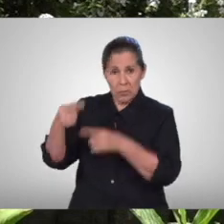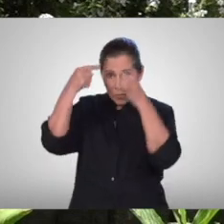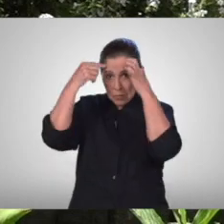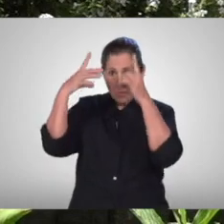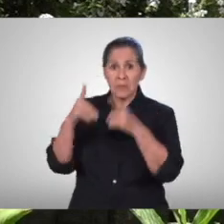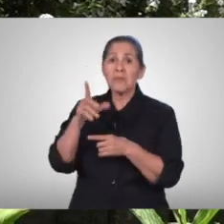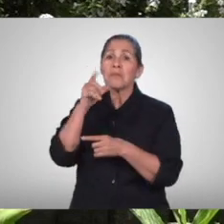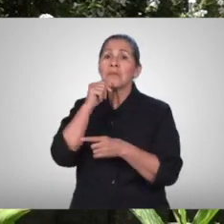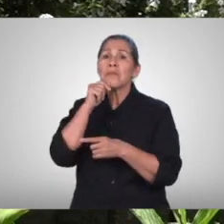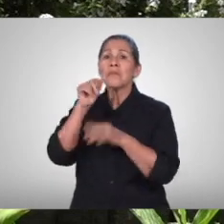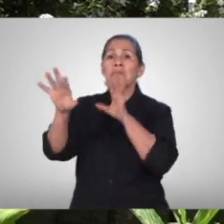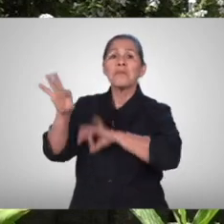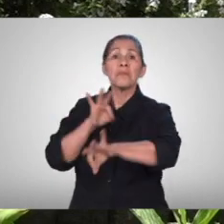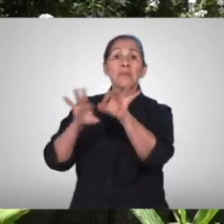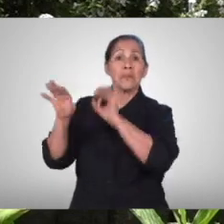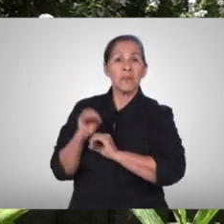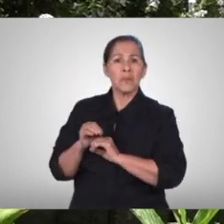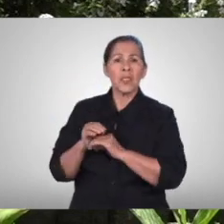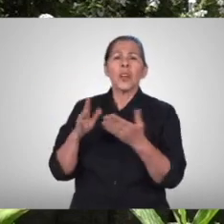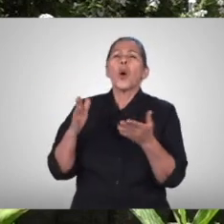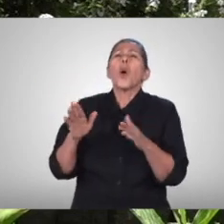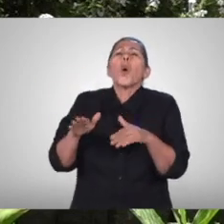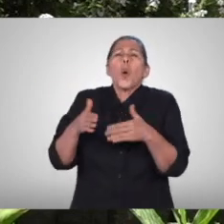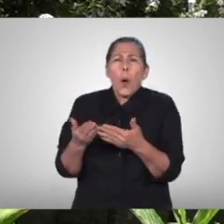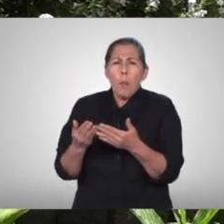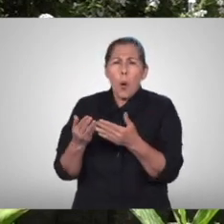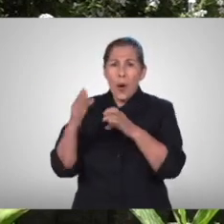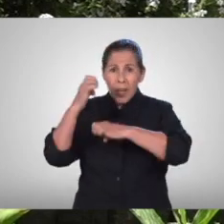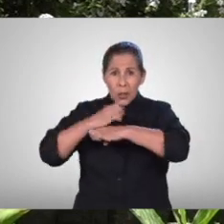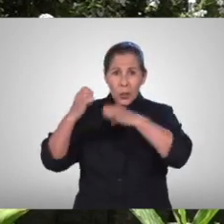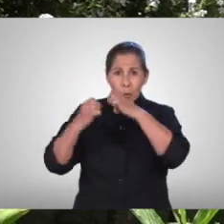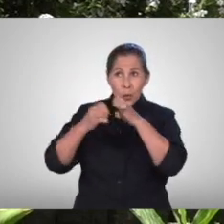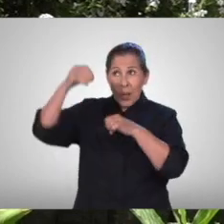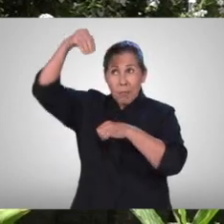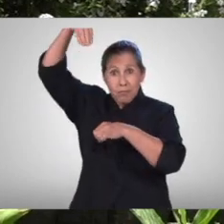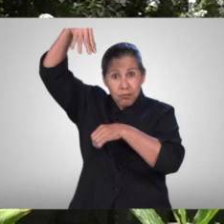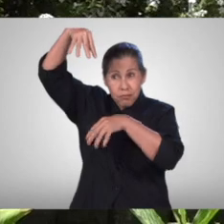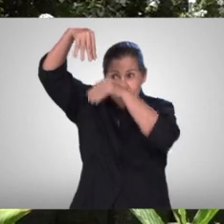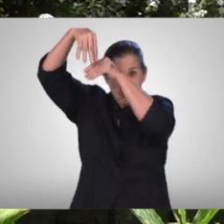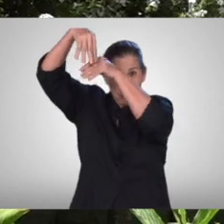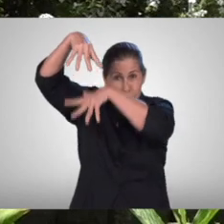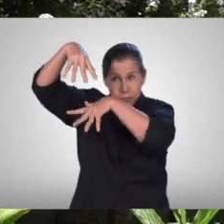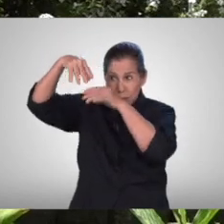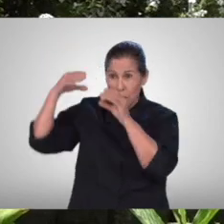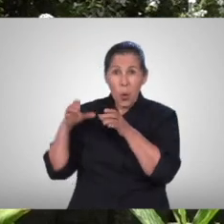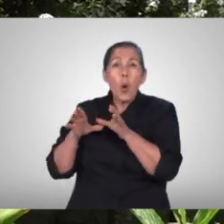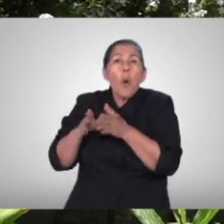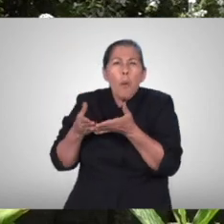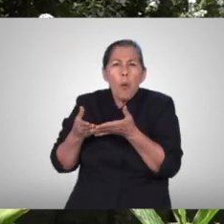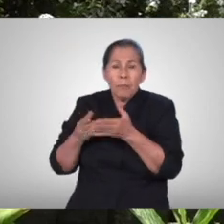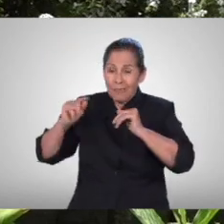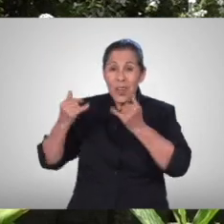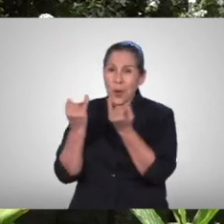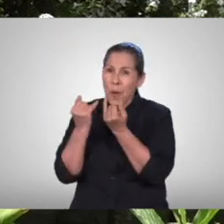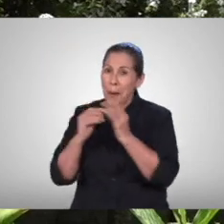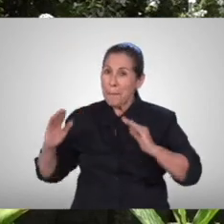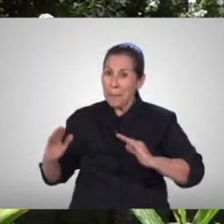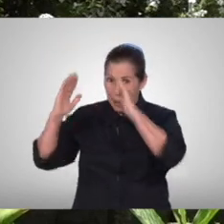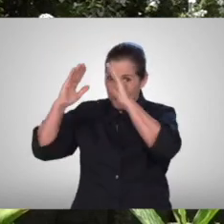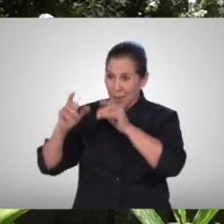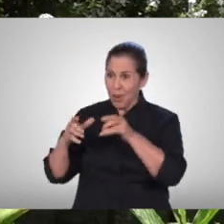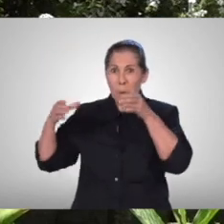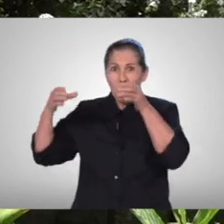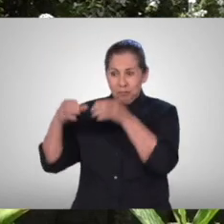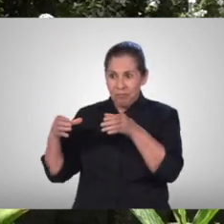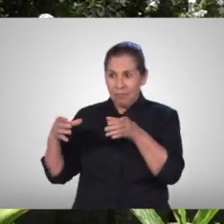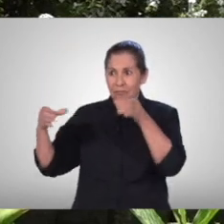esto está compuesto por diferentes estructuras las cuales mencionaremos en forma piramidal para que tengas una idea más